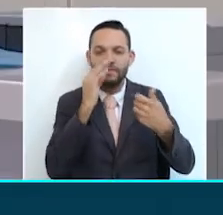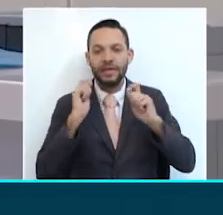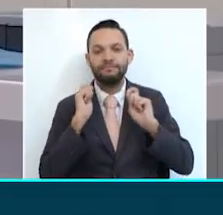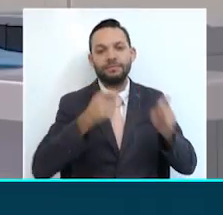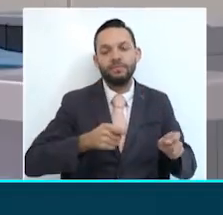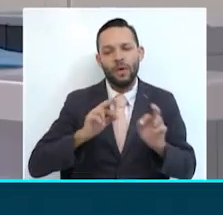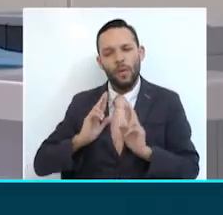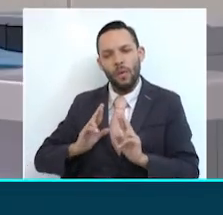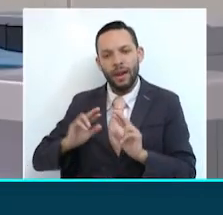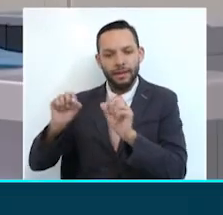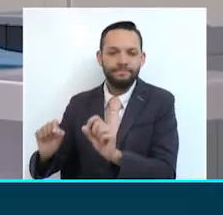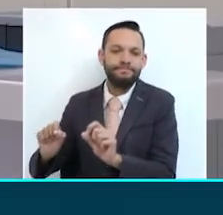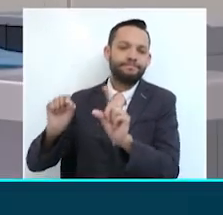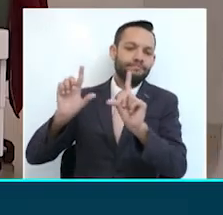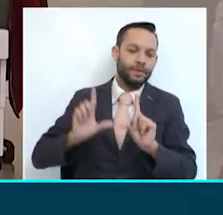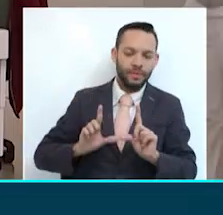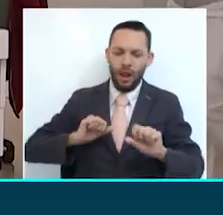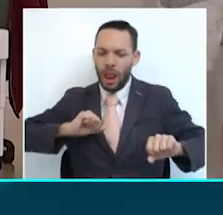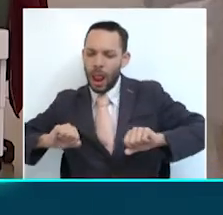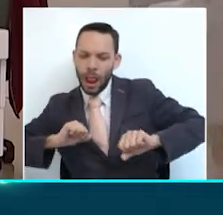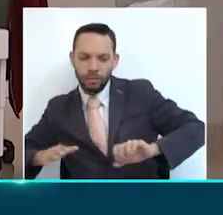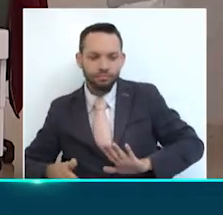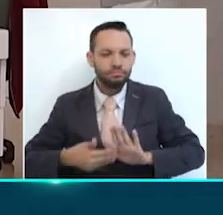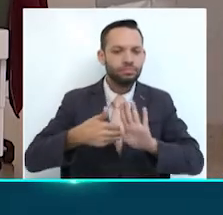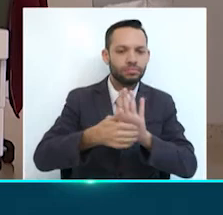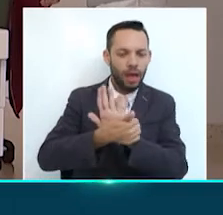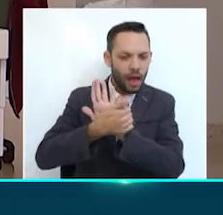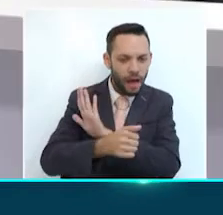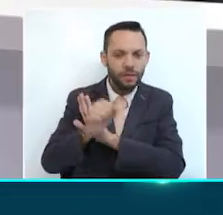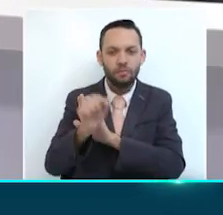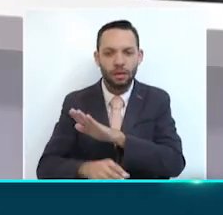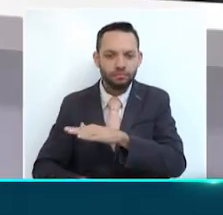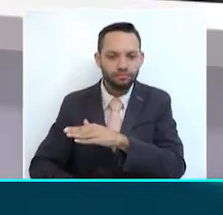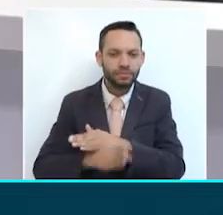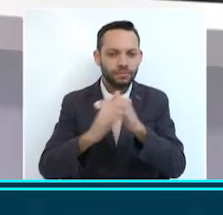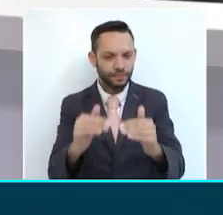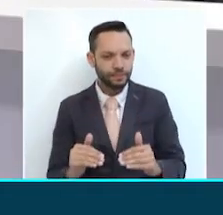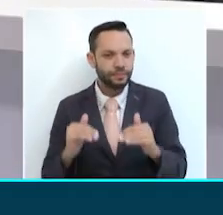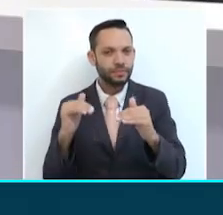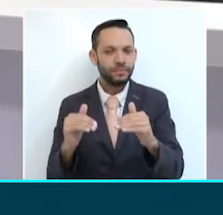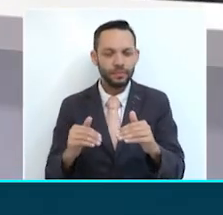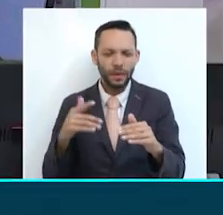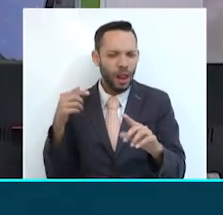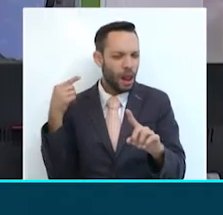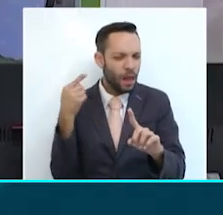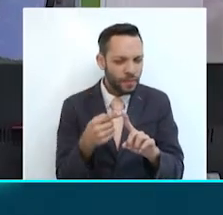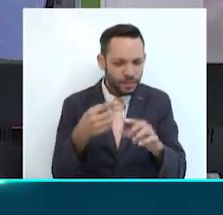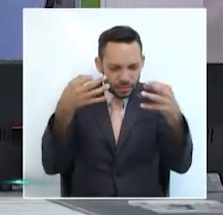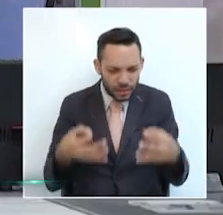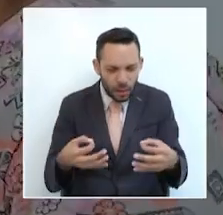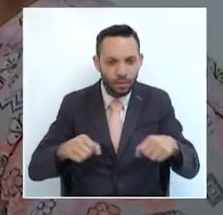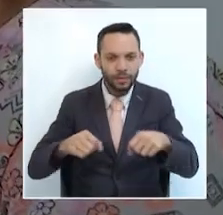categoría, lo que sin duda lo convierte en un referente para toda la región. La meta es que antes de finalizar el año, el centro